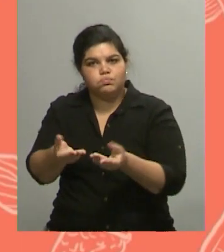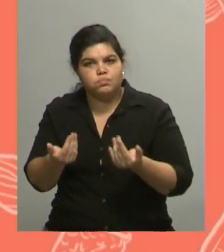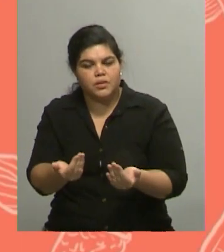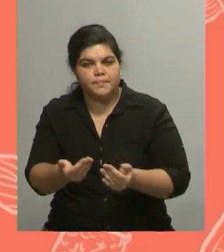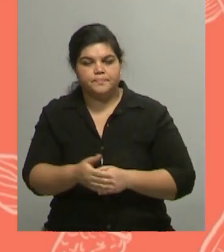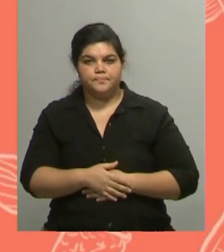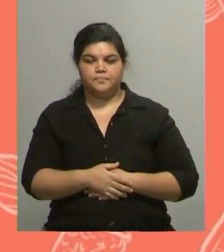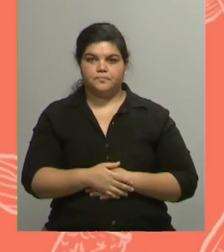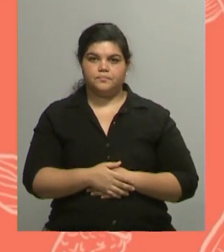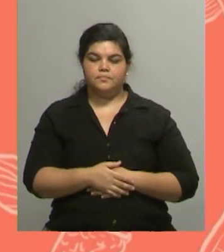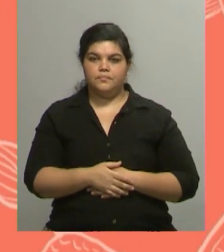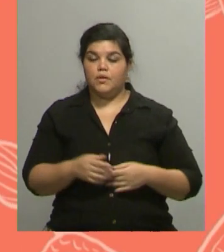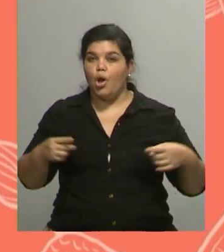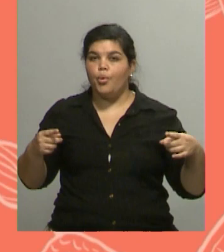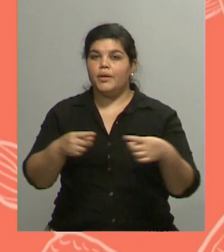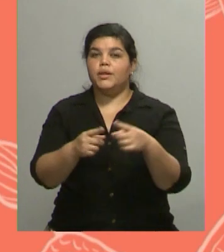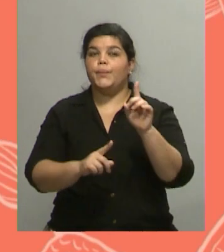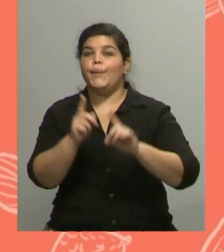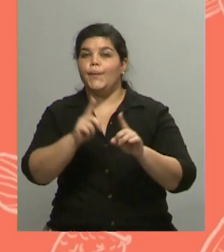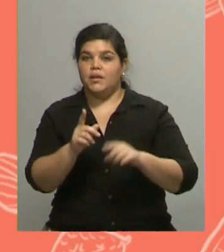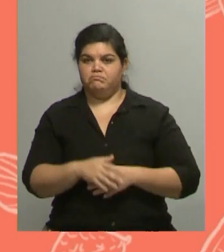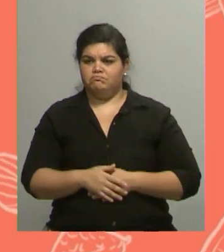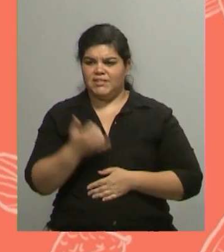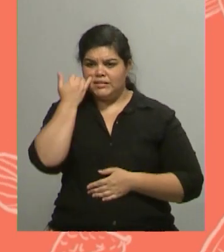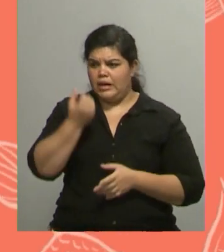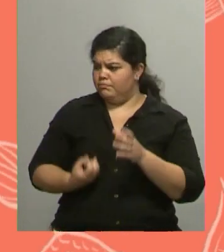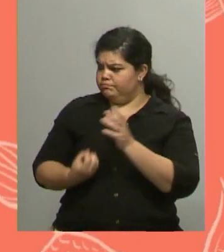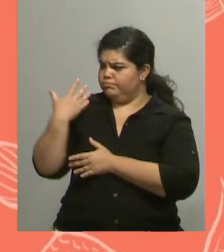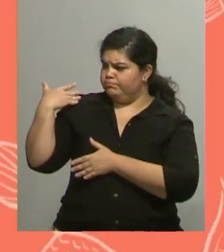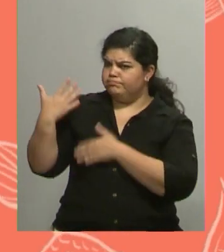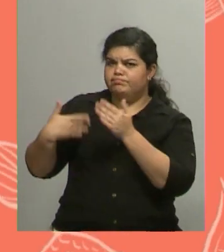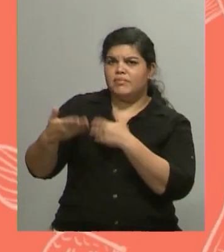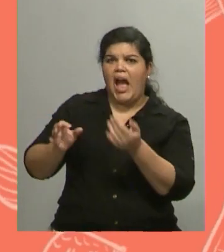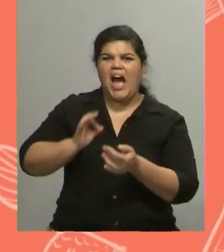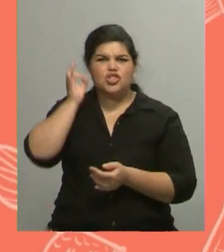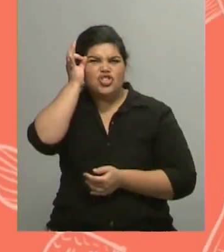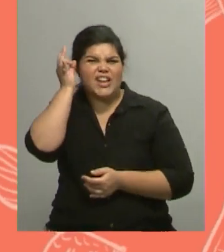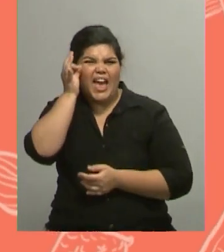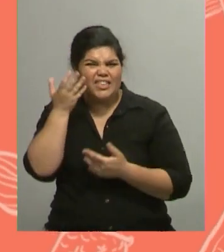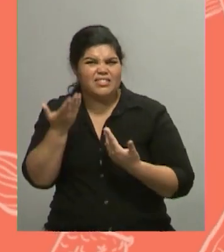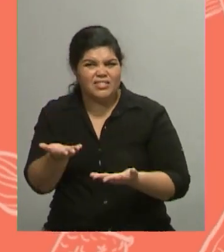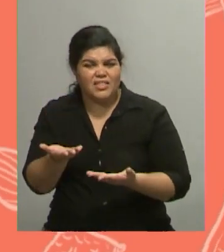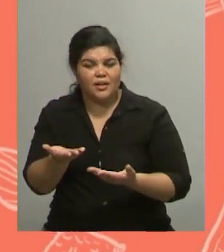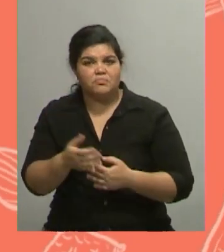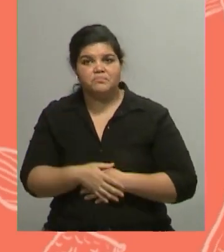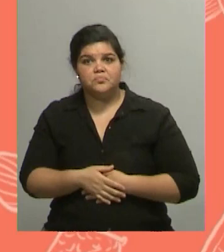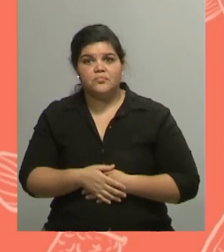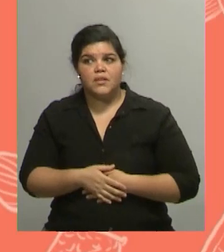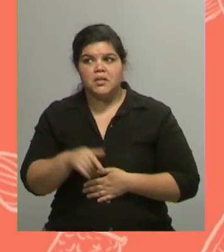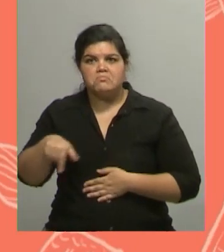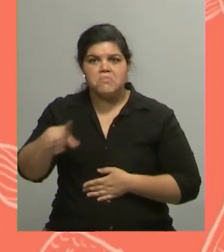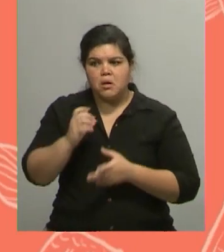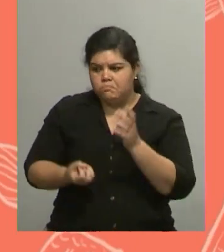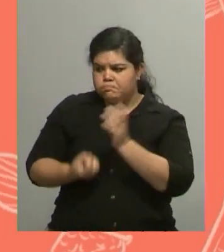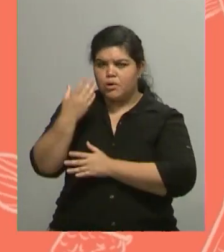Digo, que tiene años, ¿no? Más de 30, pero digo, obviamente que se generaron a partir de una inquietud y los